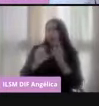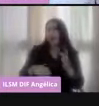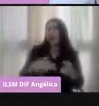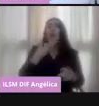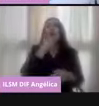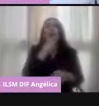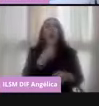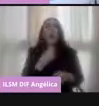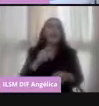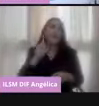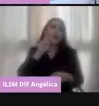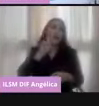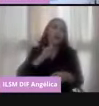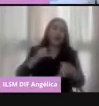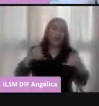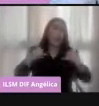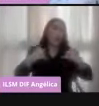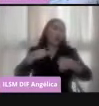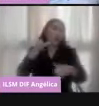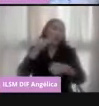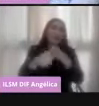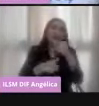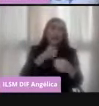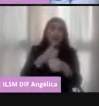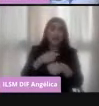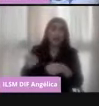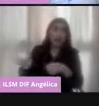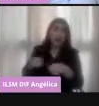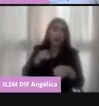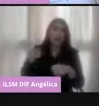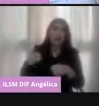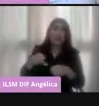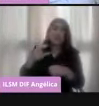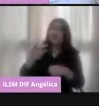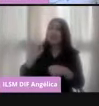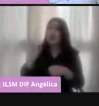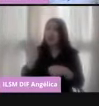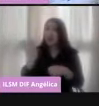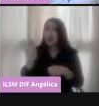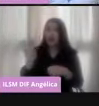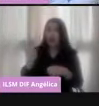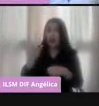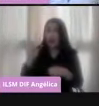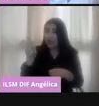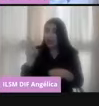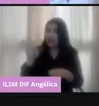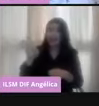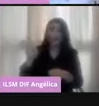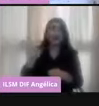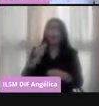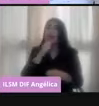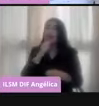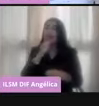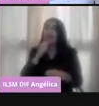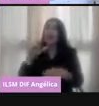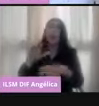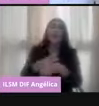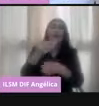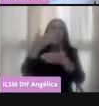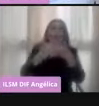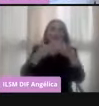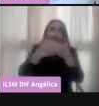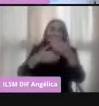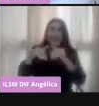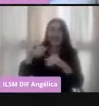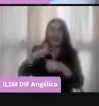16 años no tiene el carácter de ciudadanía? Pues simplemente no cumple con el primer requisito, que es haber cumplido 18 años de edad. Nada